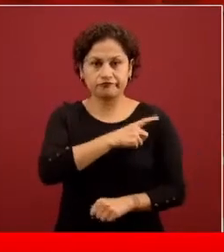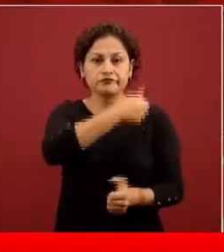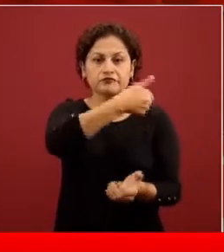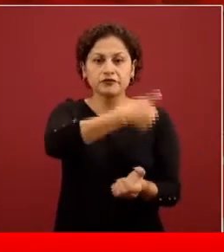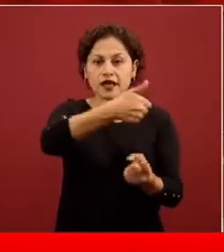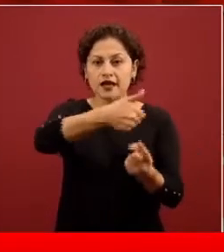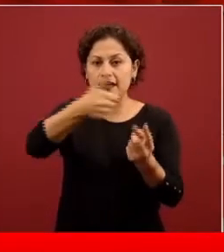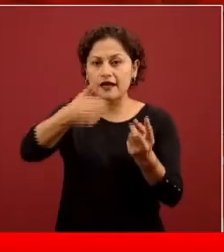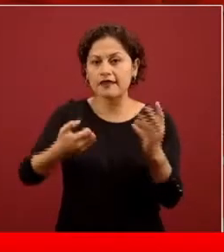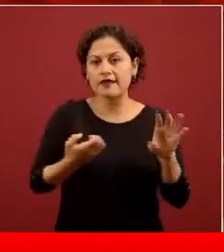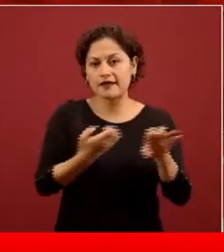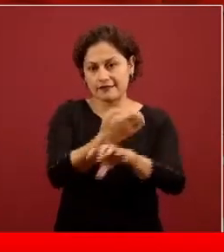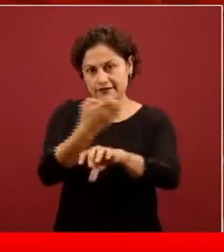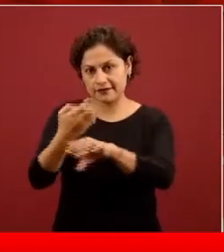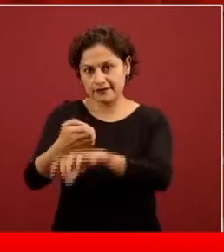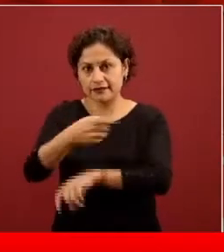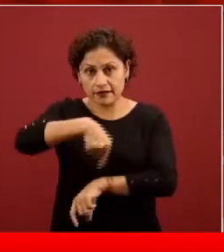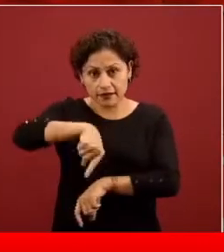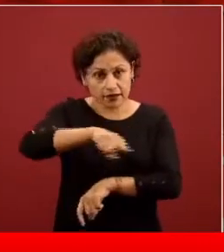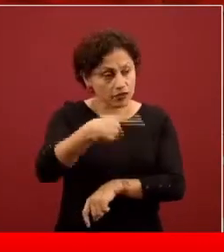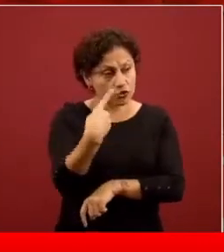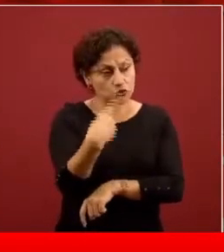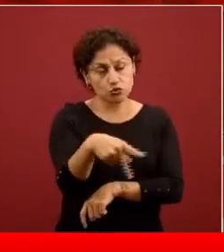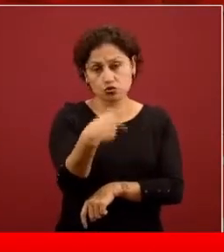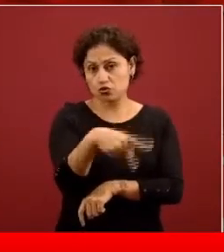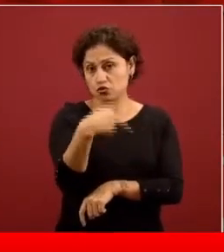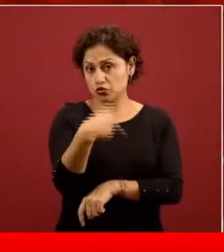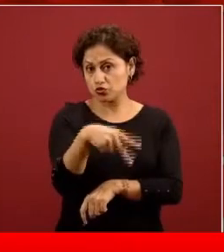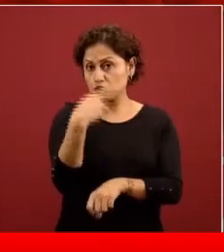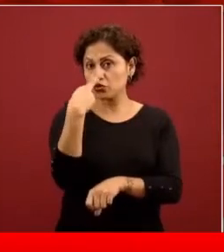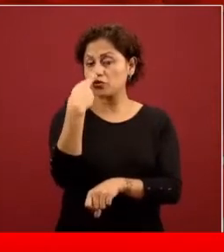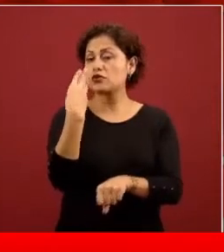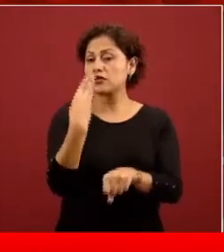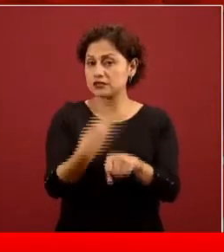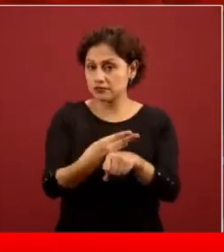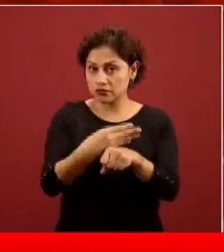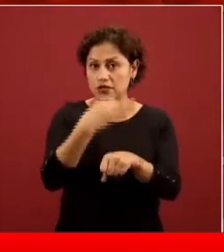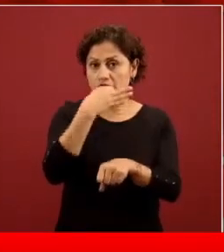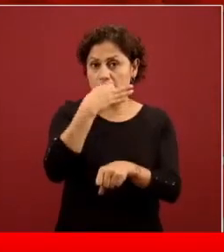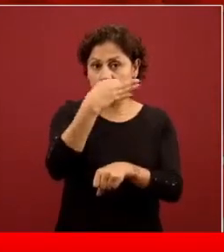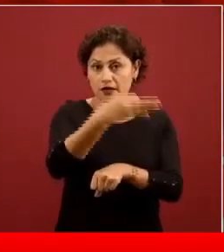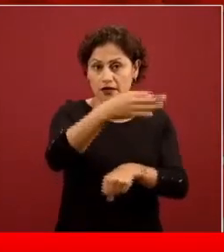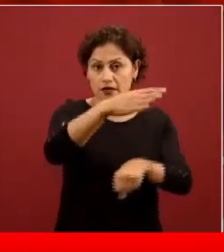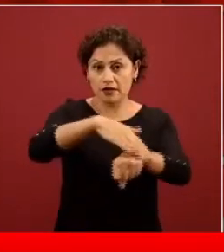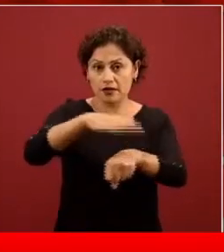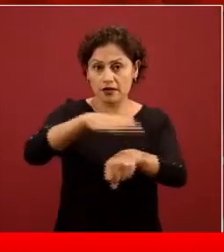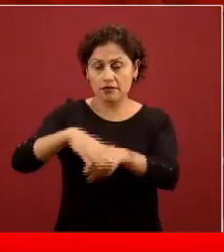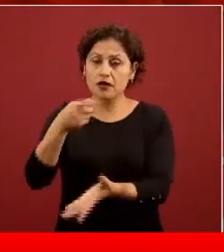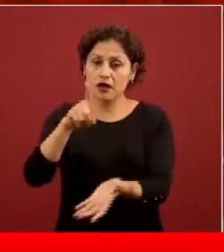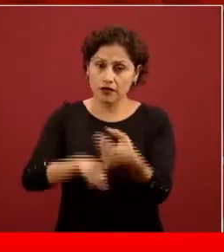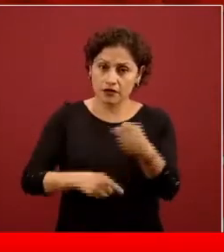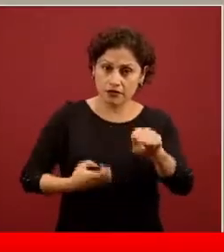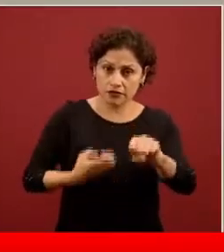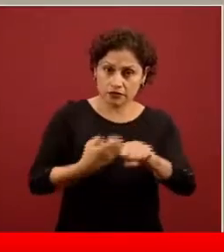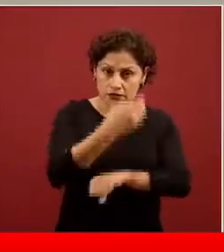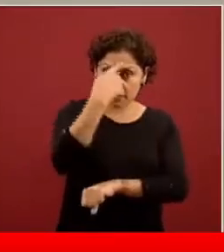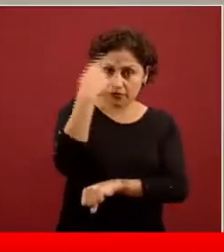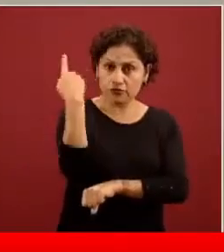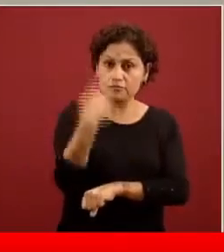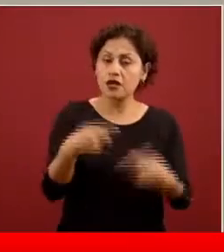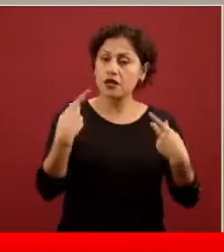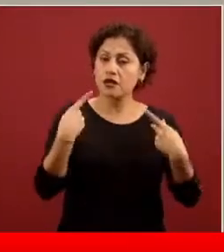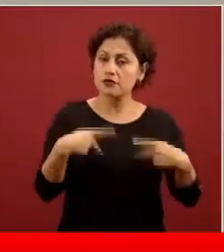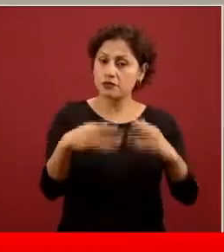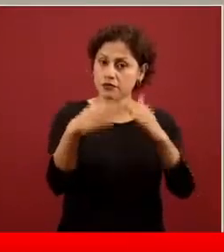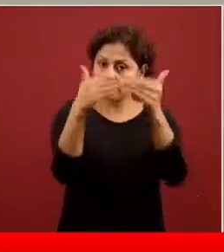de hacer disposiciones o establecer disposiciones para la interrupción efectiva de este tipo de aspectos. Y hay un